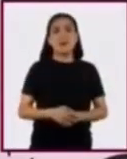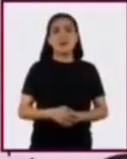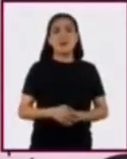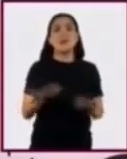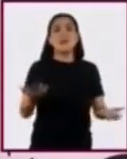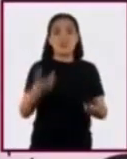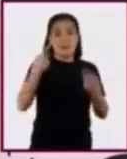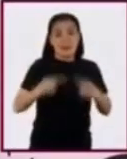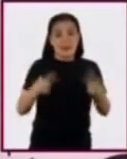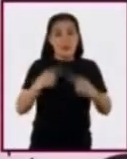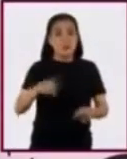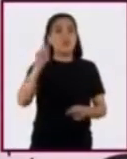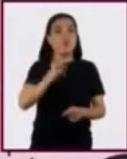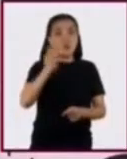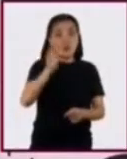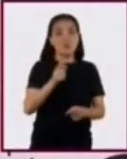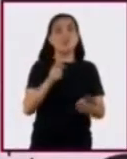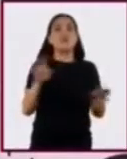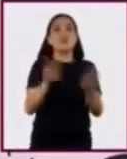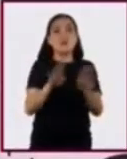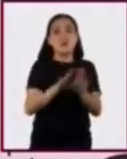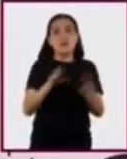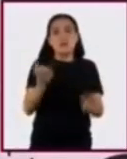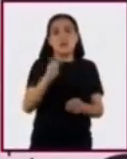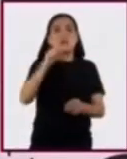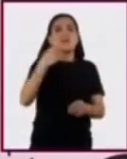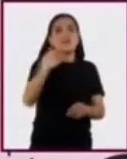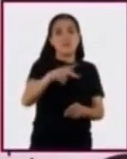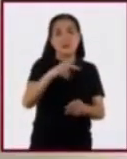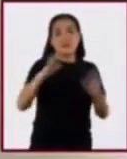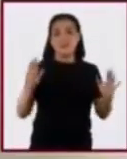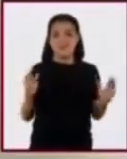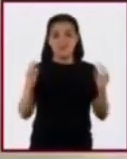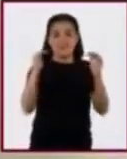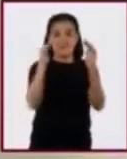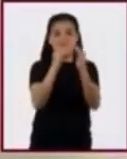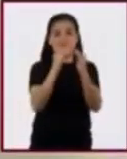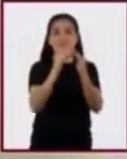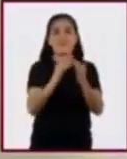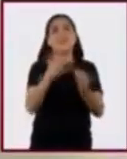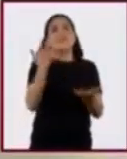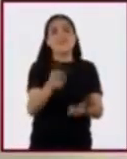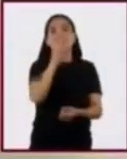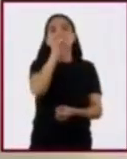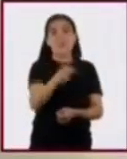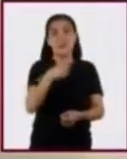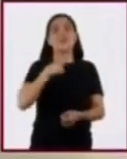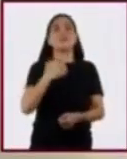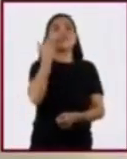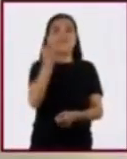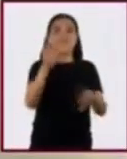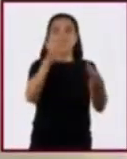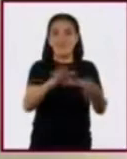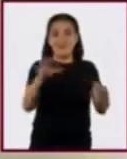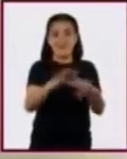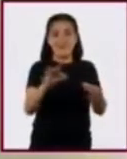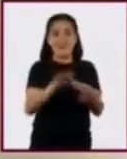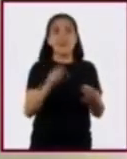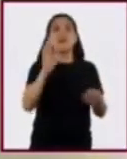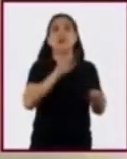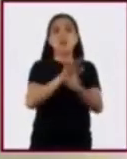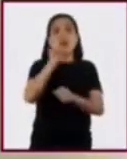las empleadas por las culturas mesoamericanas en las pirámides. Así mismo, también quiero mencionarles las